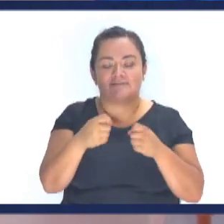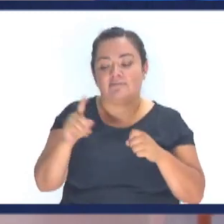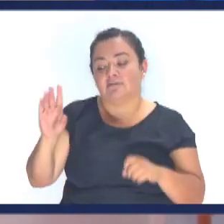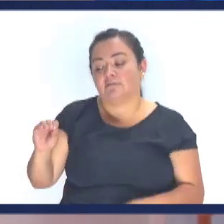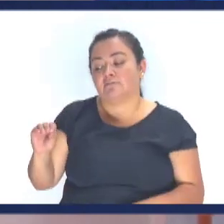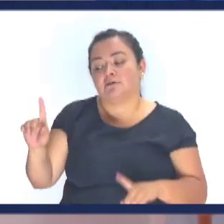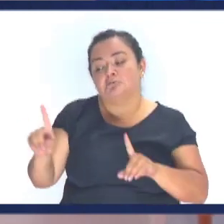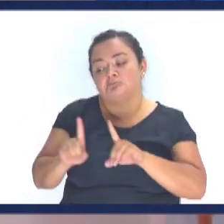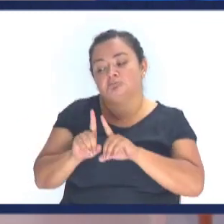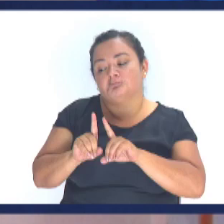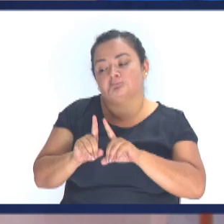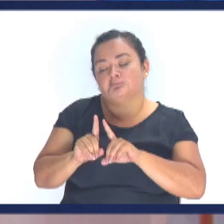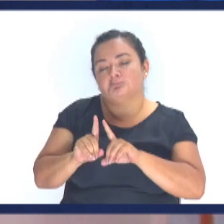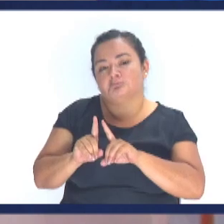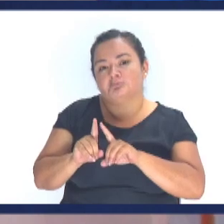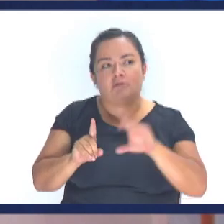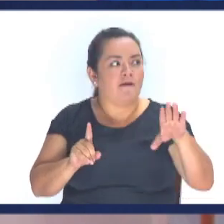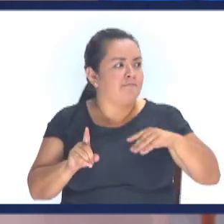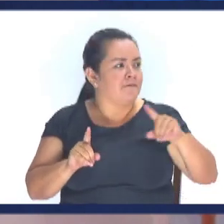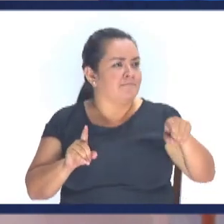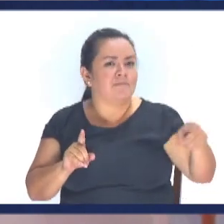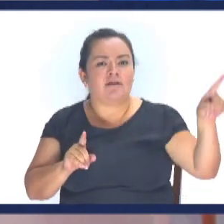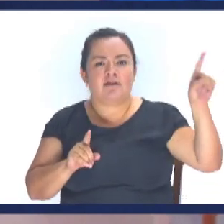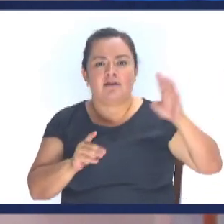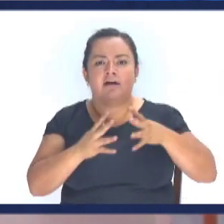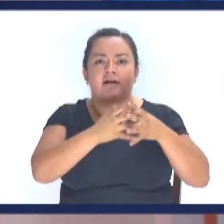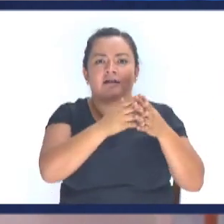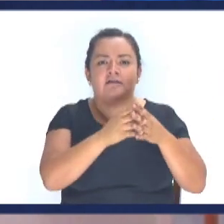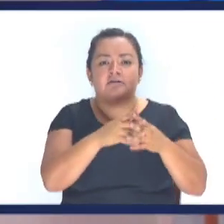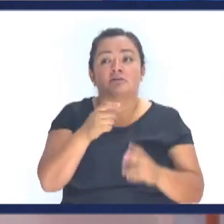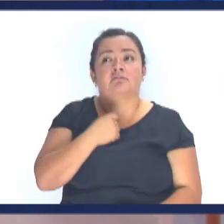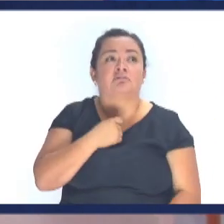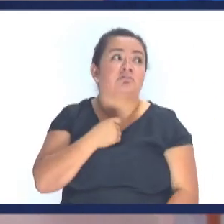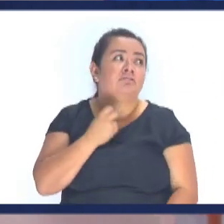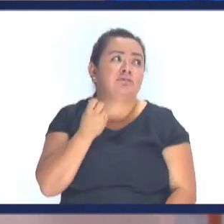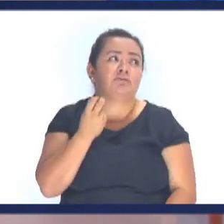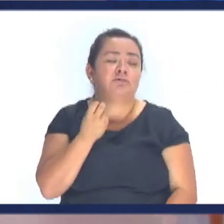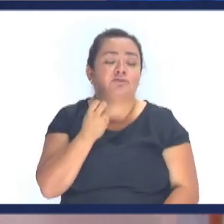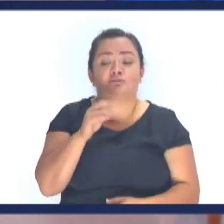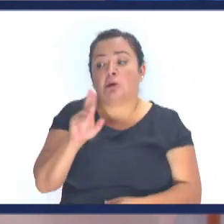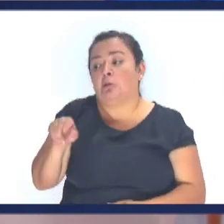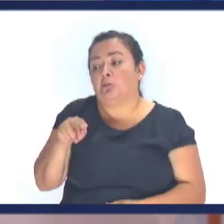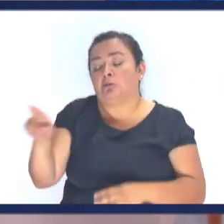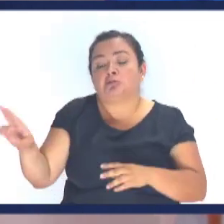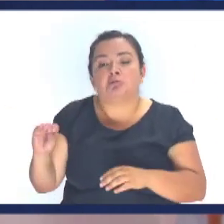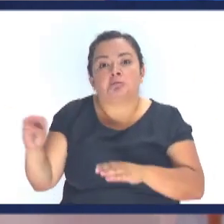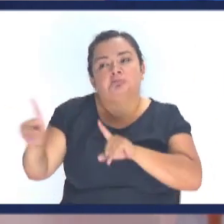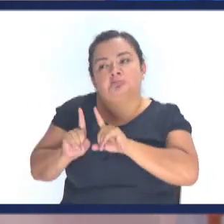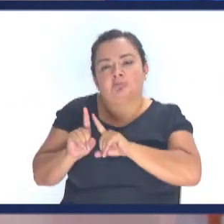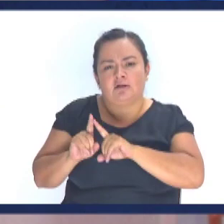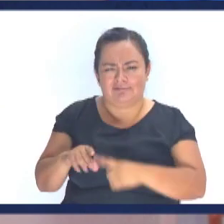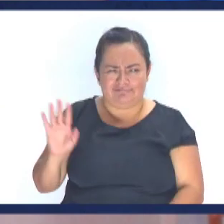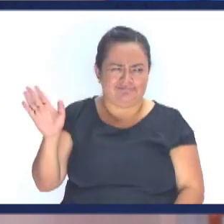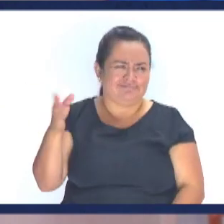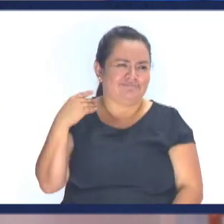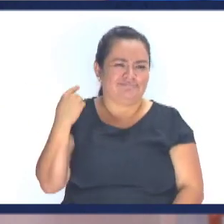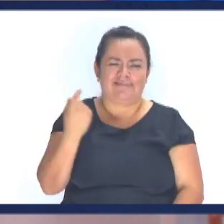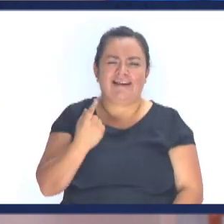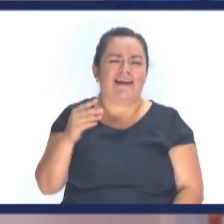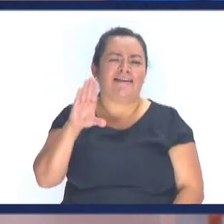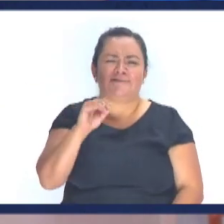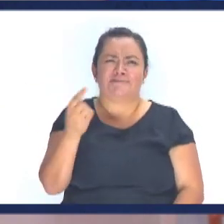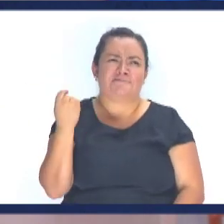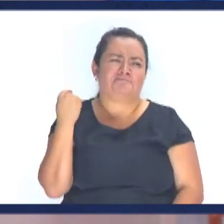lástima La familia Estaba con la otra familia En Estados Unidos Ay ya van a ser las 12 Si pobrecito el perro Si el chucho no sabe Ni qué día es